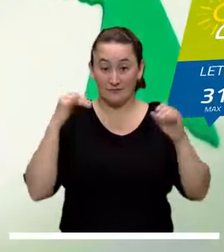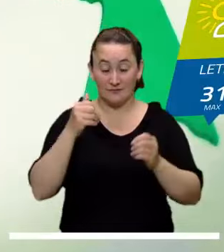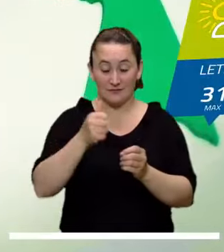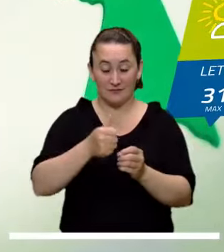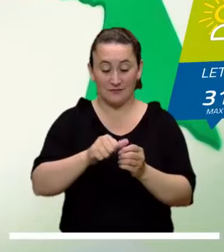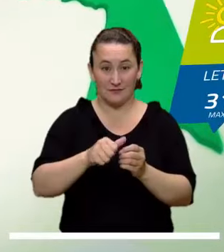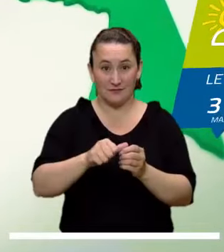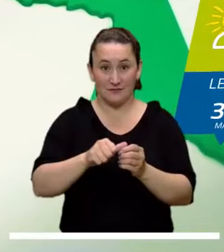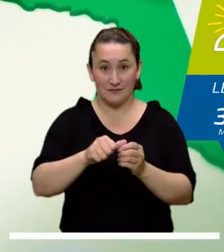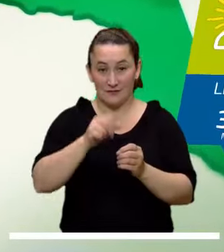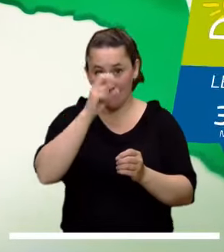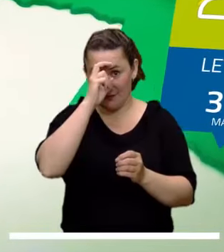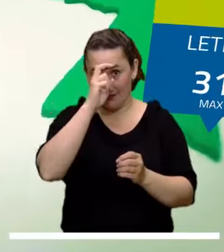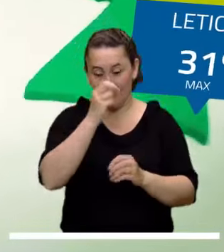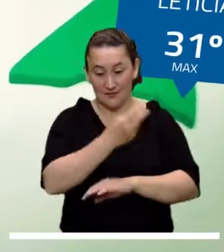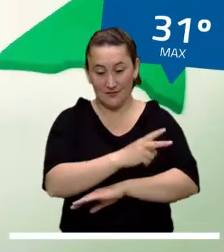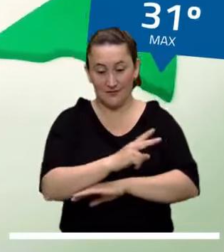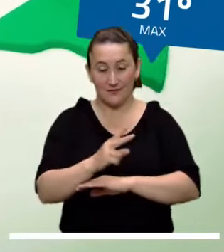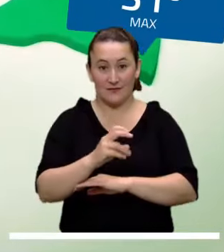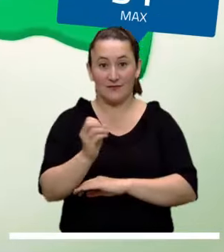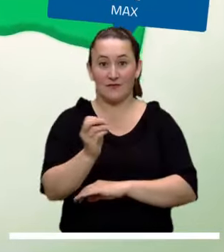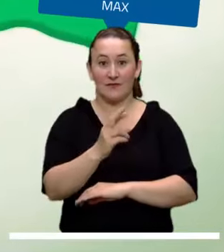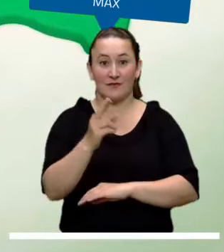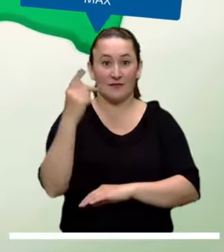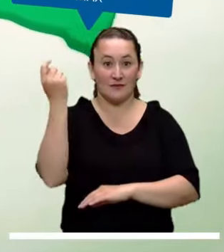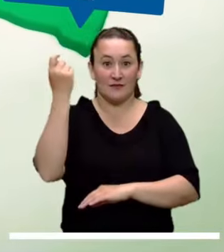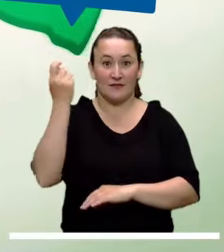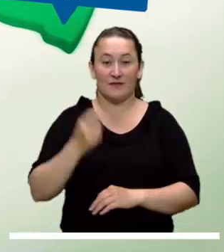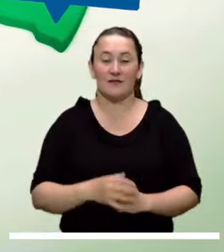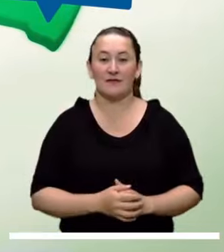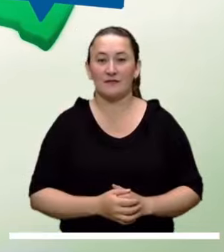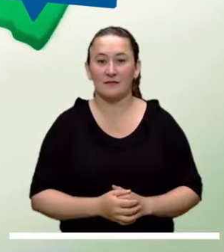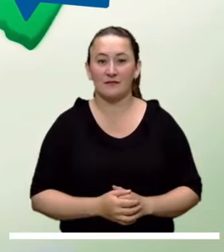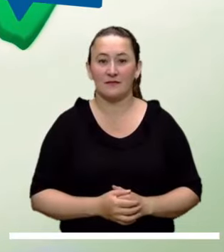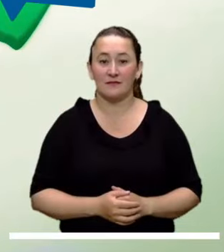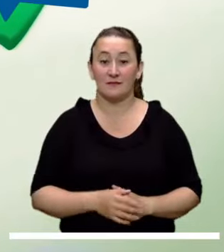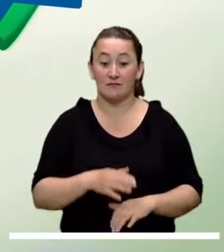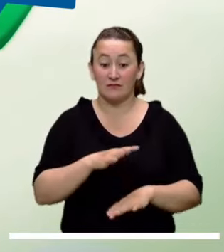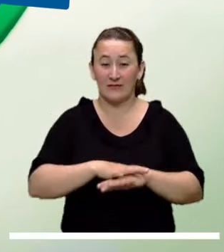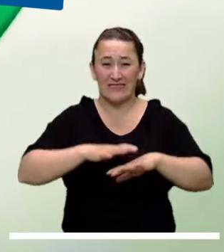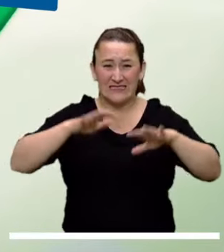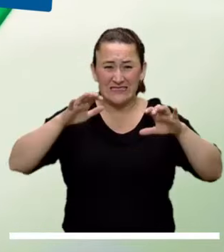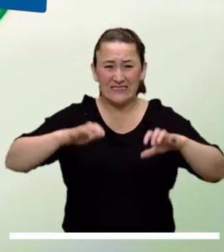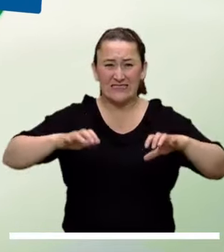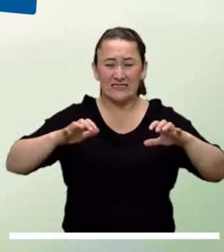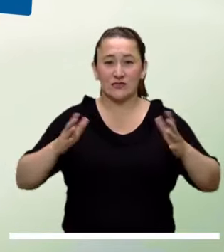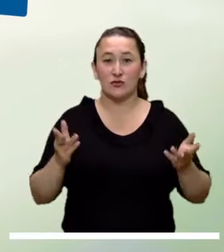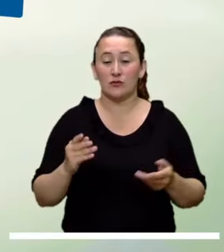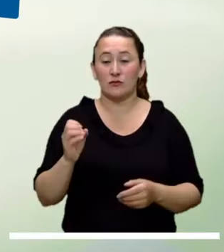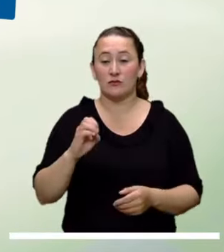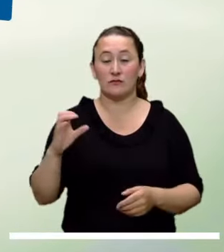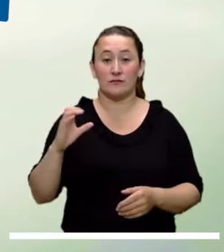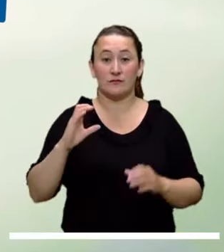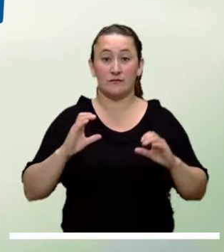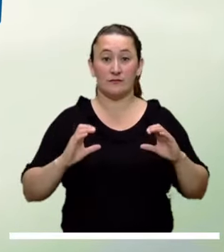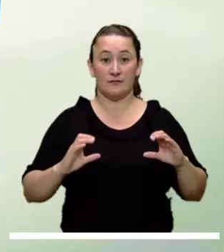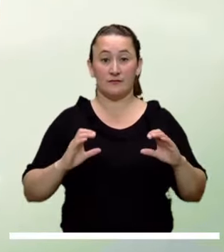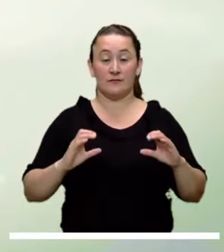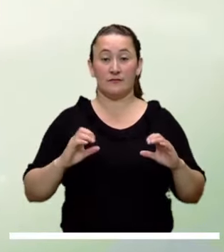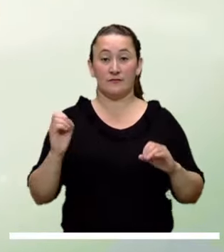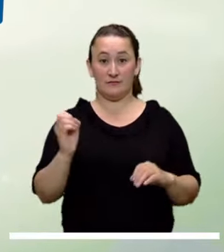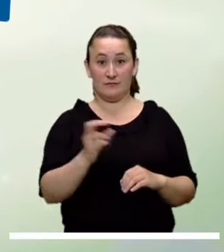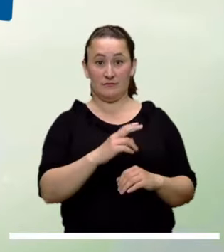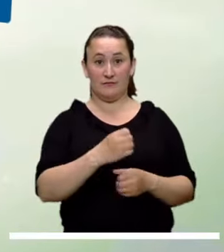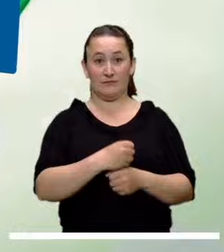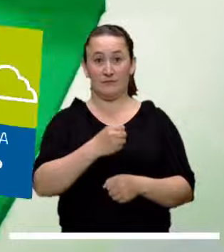Arauca, norte de Bichada y oriente de Meta. Tarde lluviosa en zonas del occidente de Caquetá y el oriente de